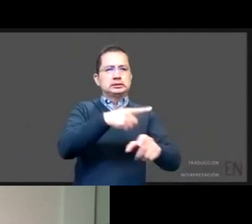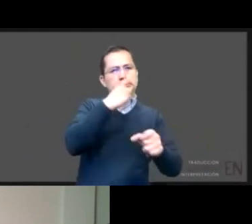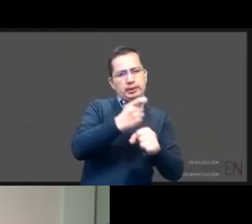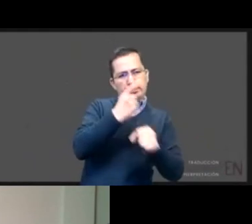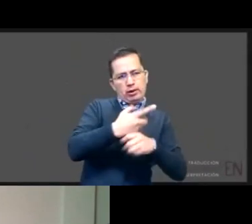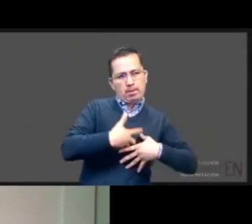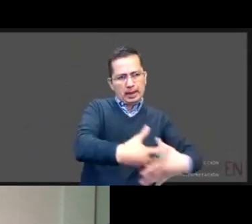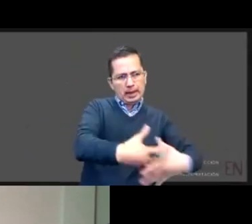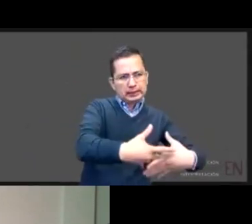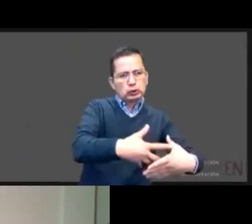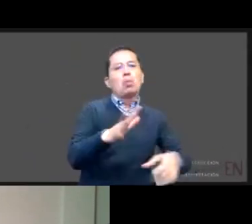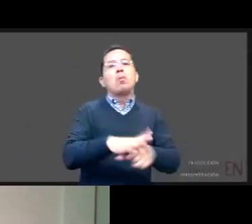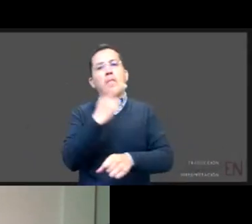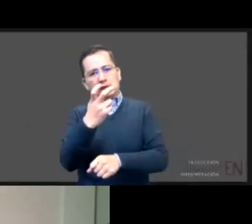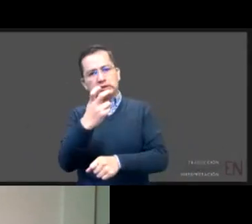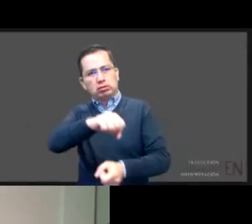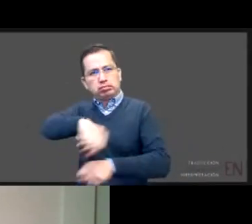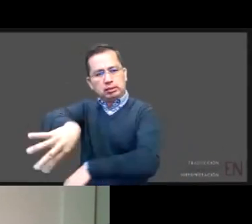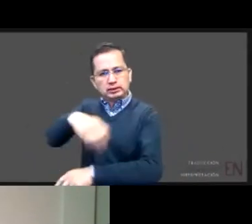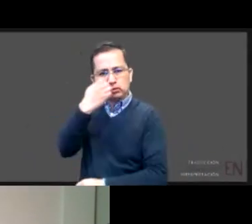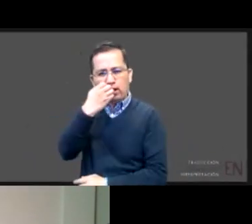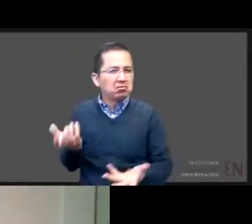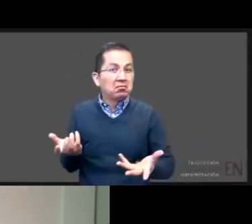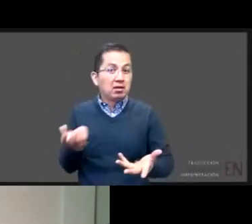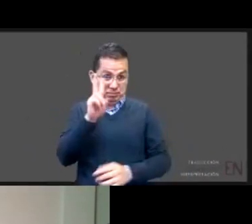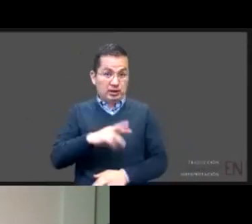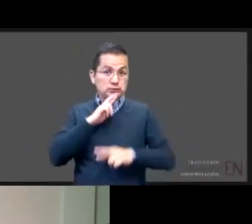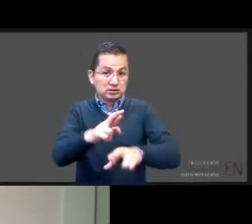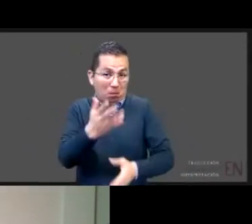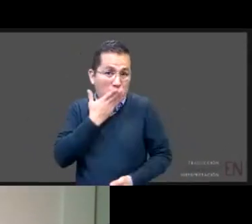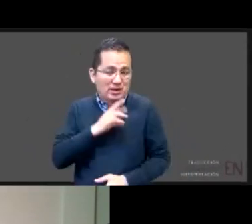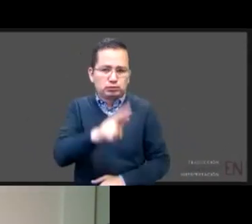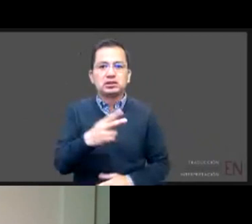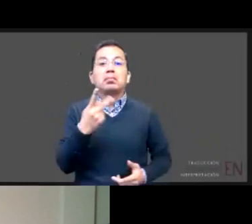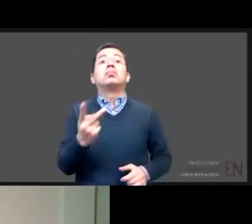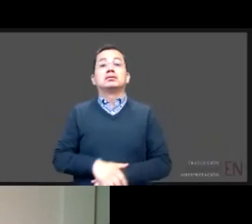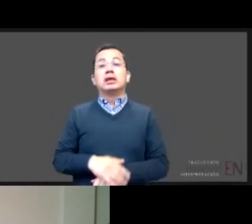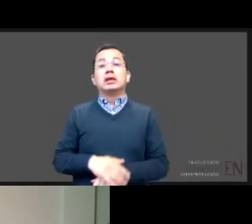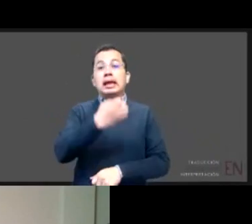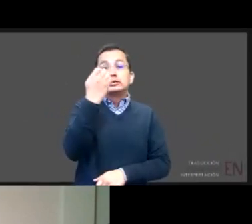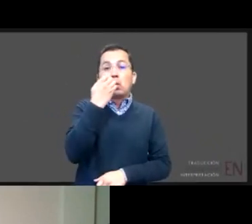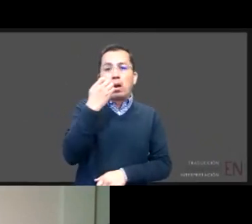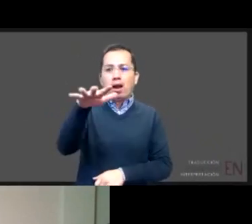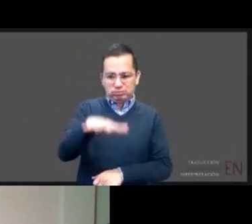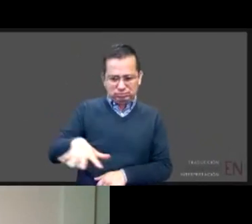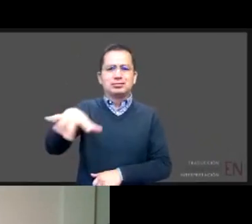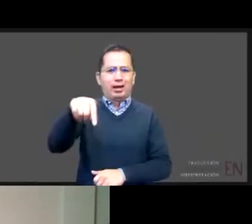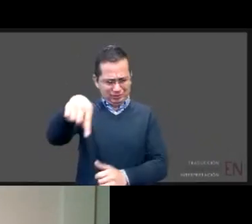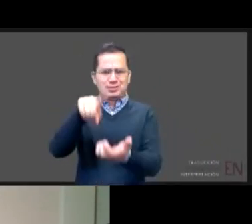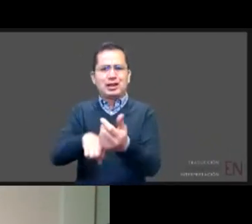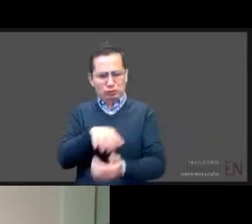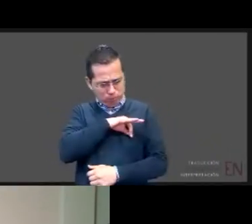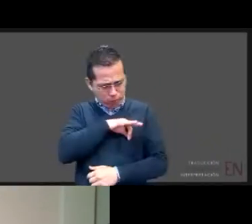Pero la escuela se convierte entonces en otro espacio fundamental para contribuir junto con los centros de salud a la atención